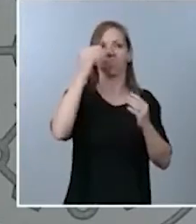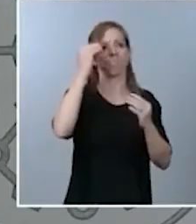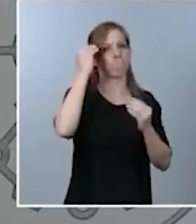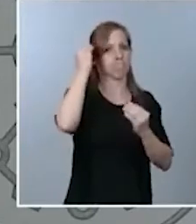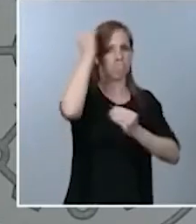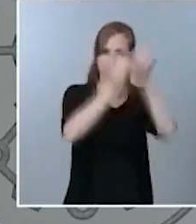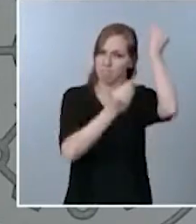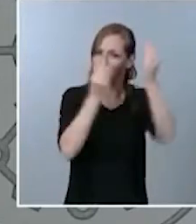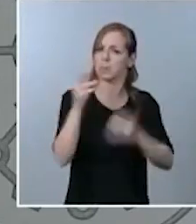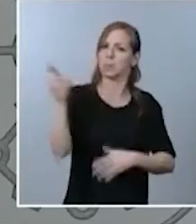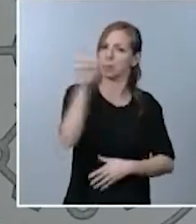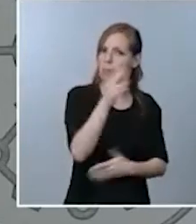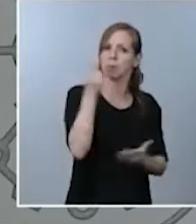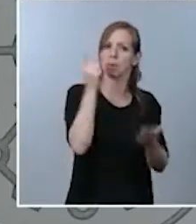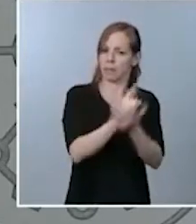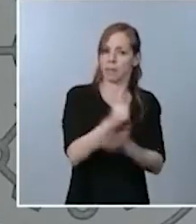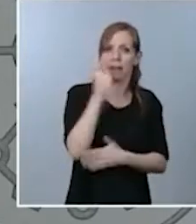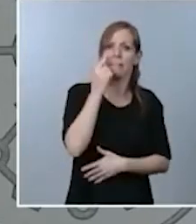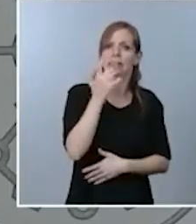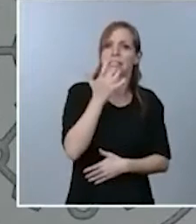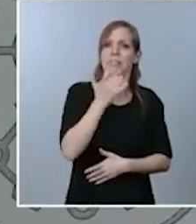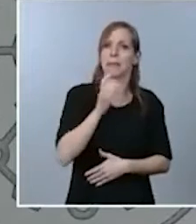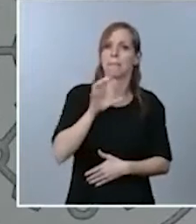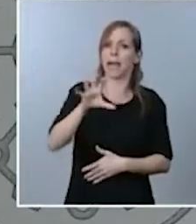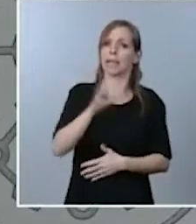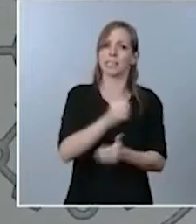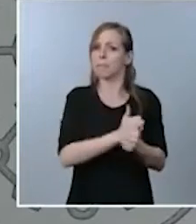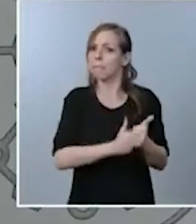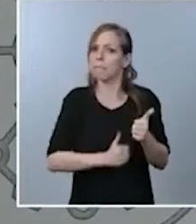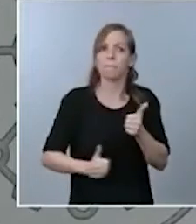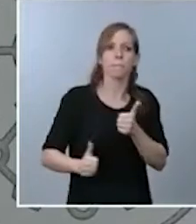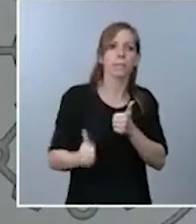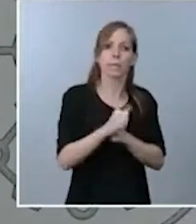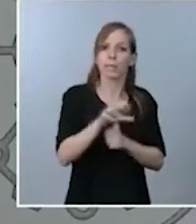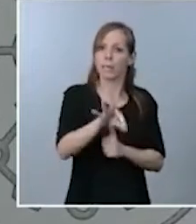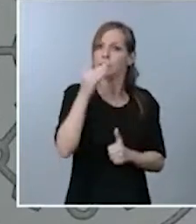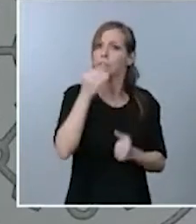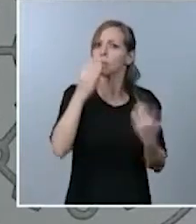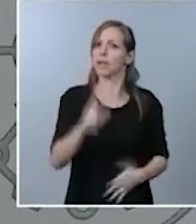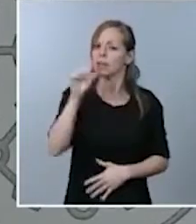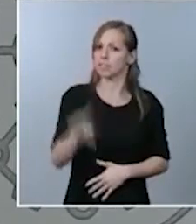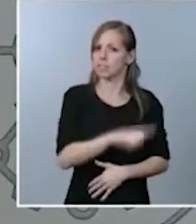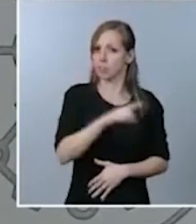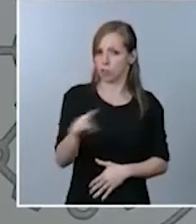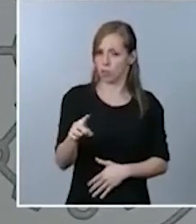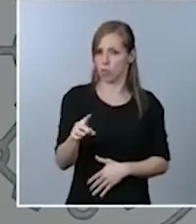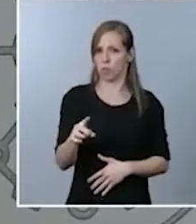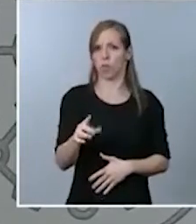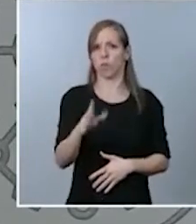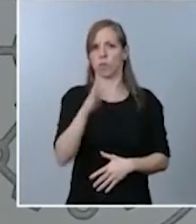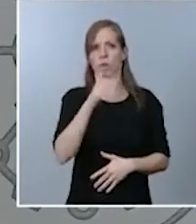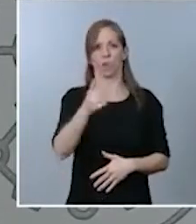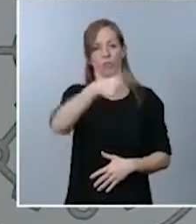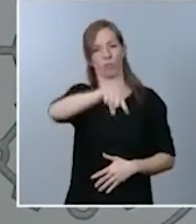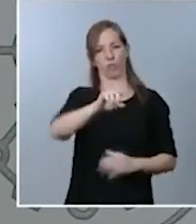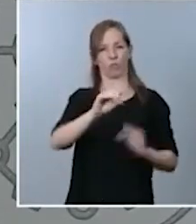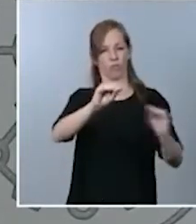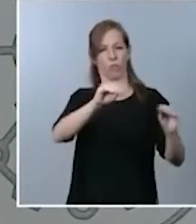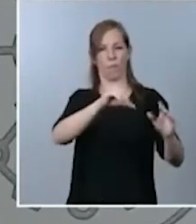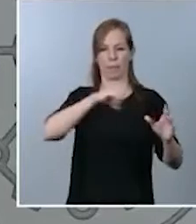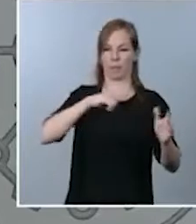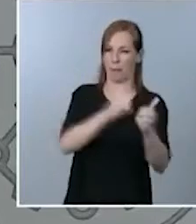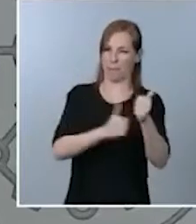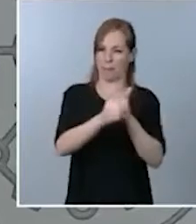situando las prioridades del país en un momento tan excepcional por encima de las suyas particulares. Son unos